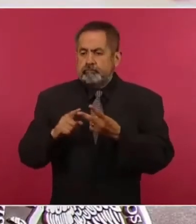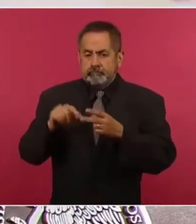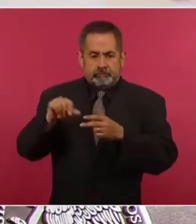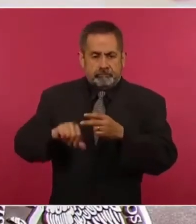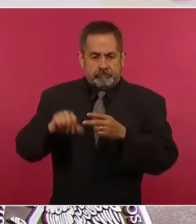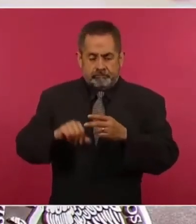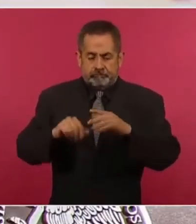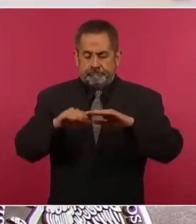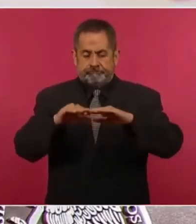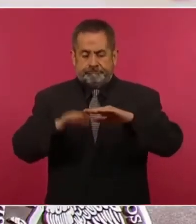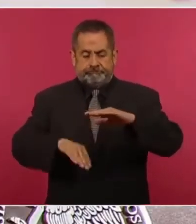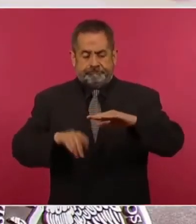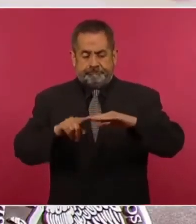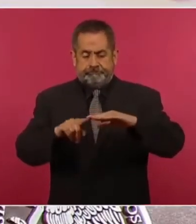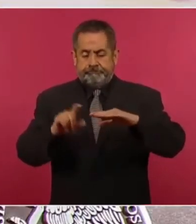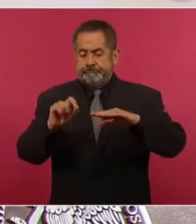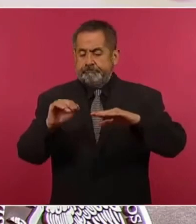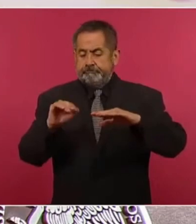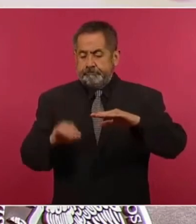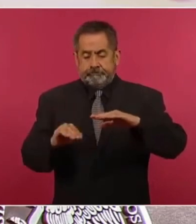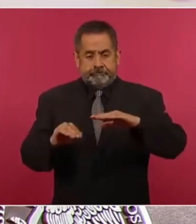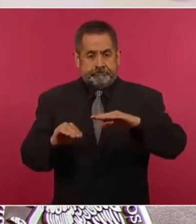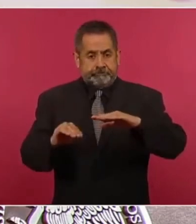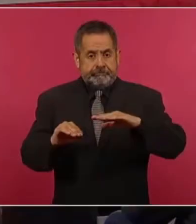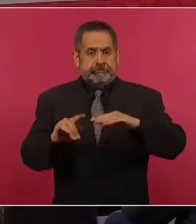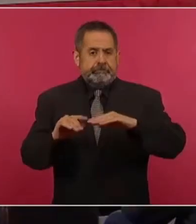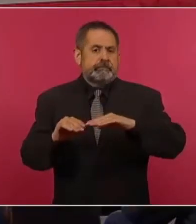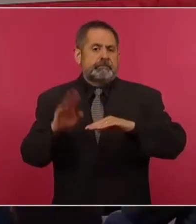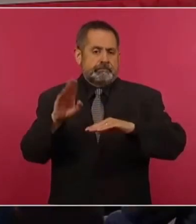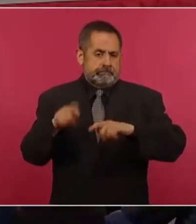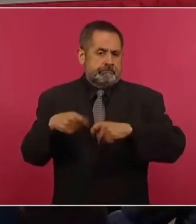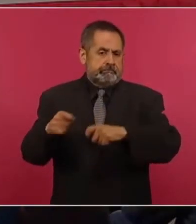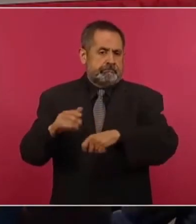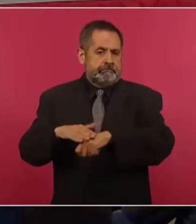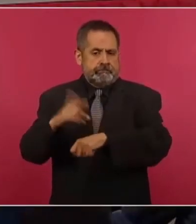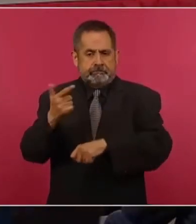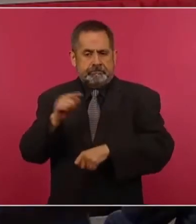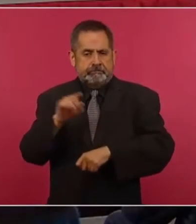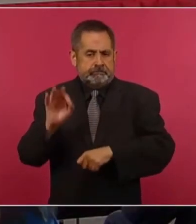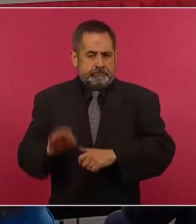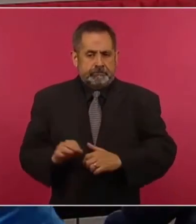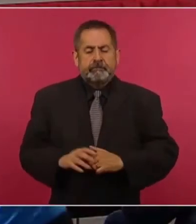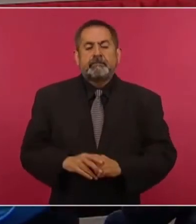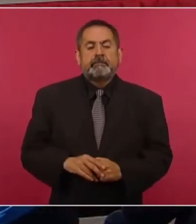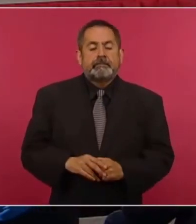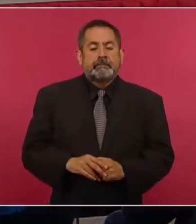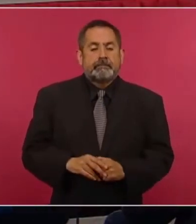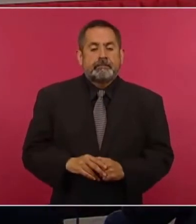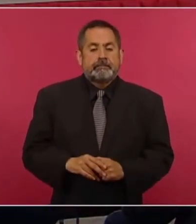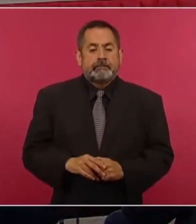hoy por debajo de 20 mil pesos mensuales. Para esta política,